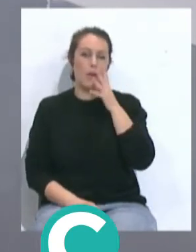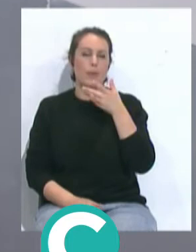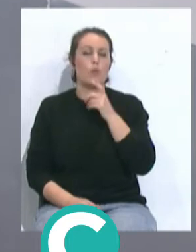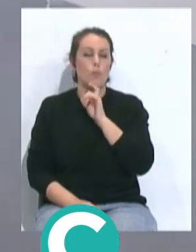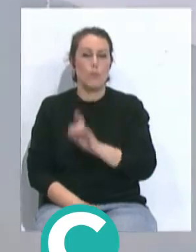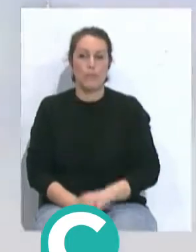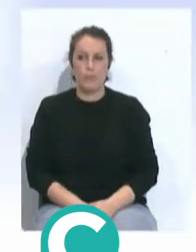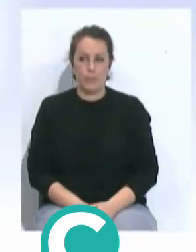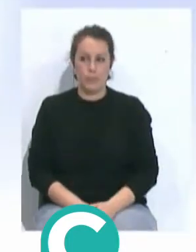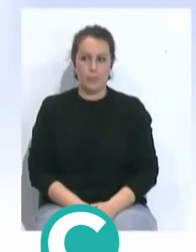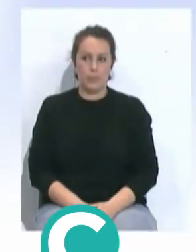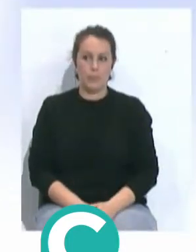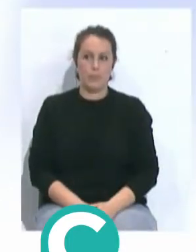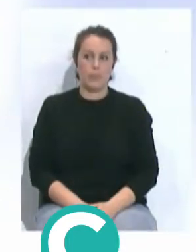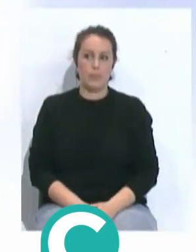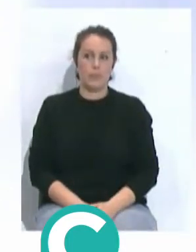momentos.